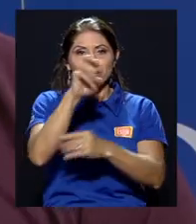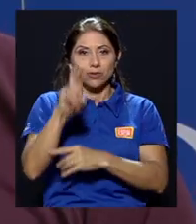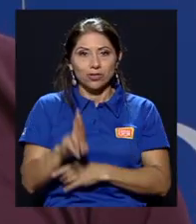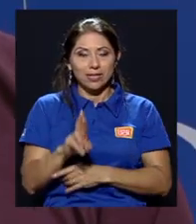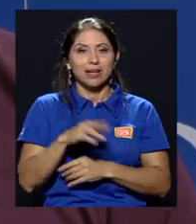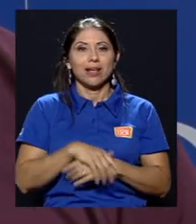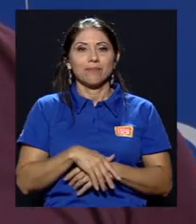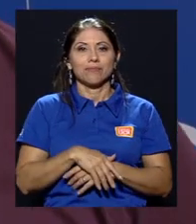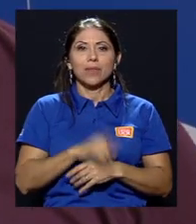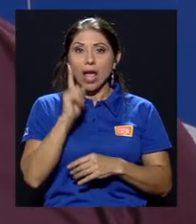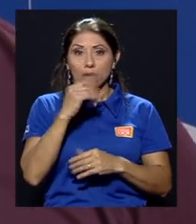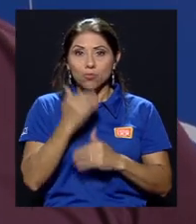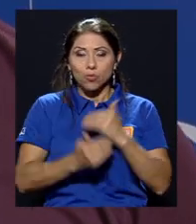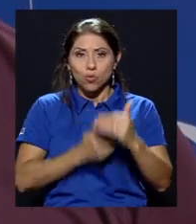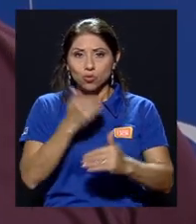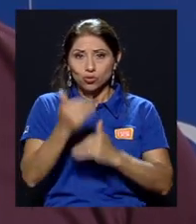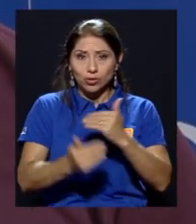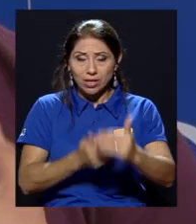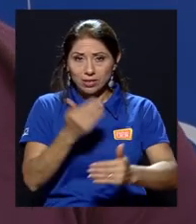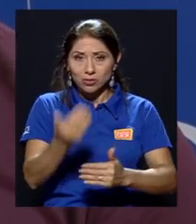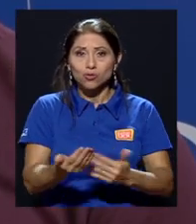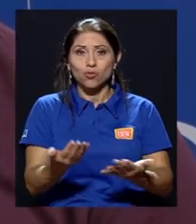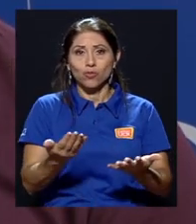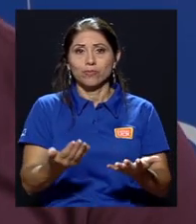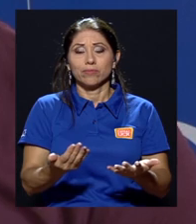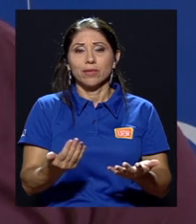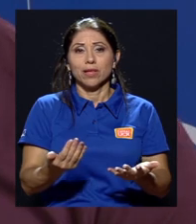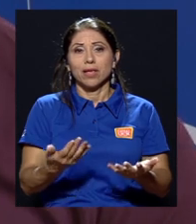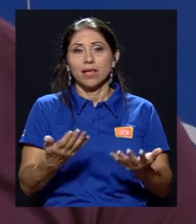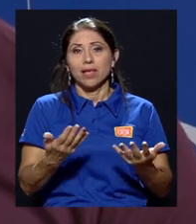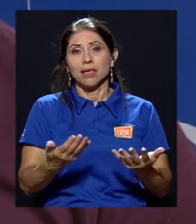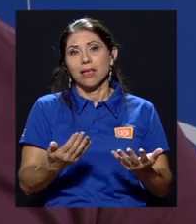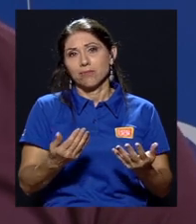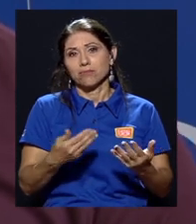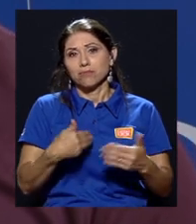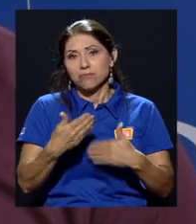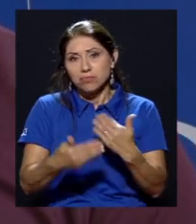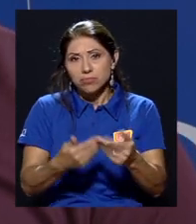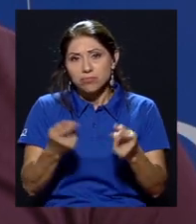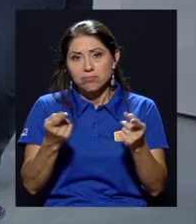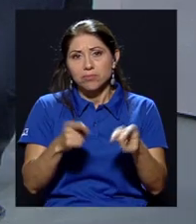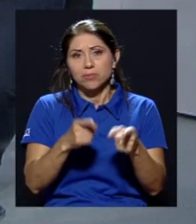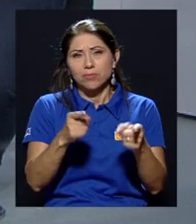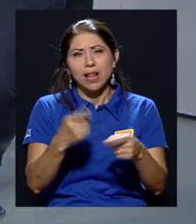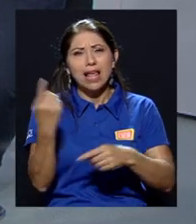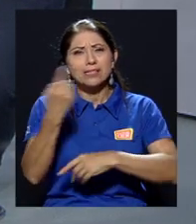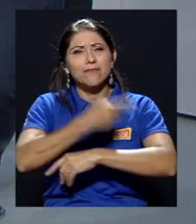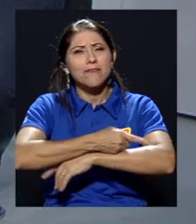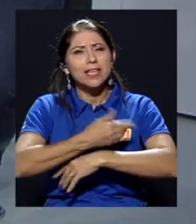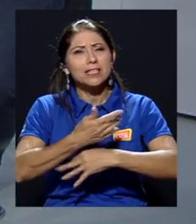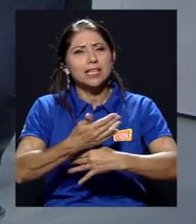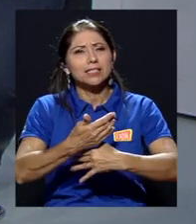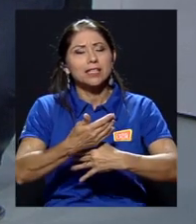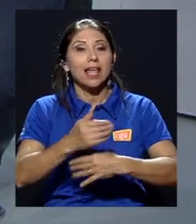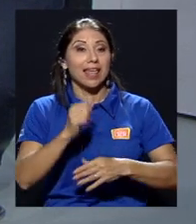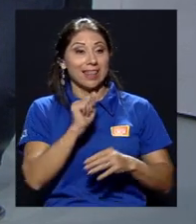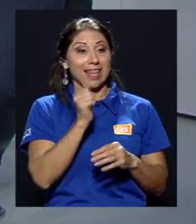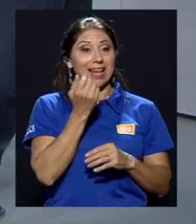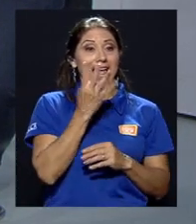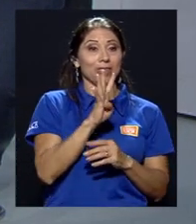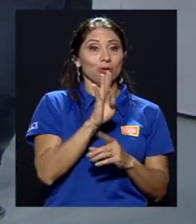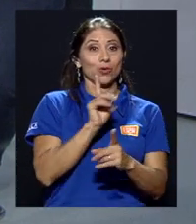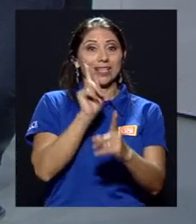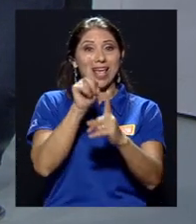¿Hay todo un proceso que se genera, digamos, las fechas son...? Este próximo 14 al 18